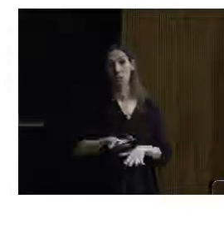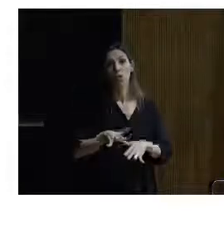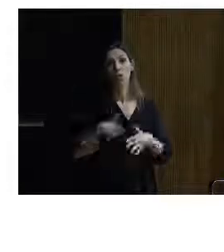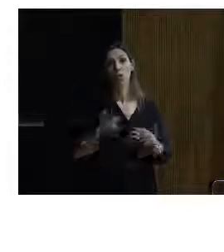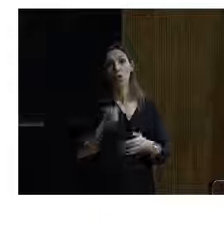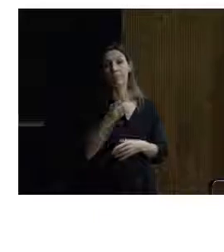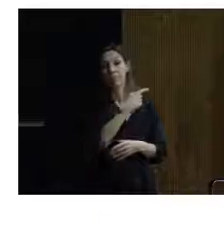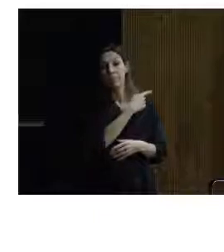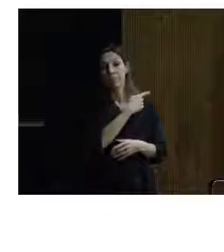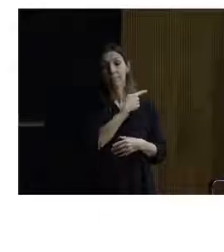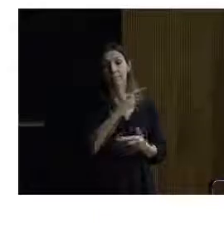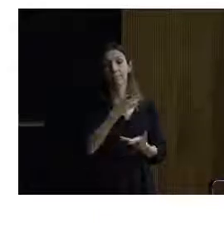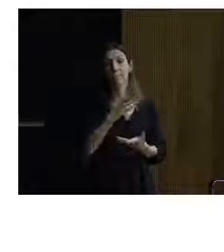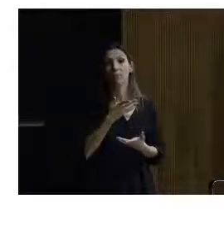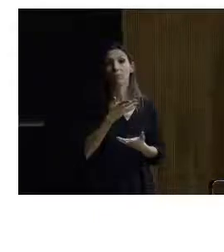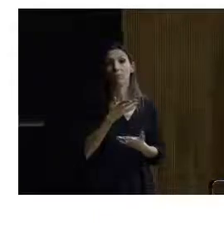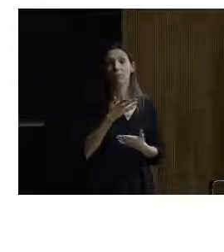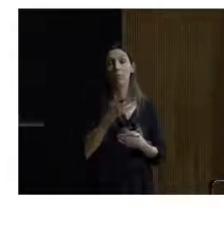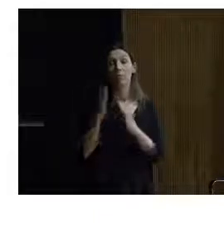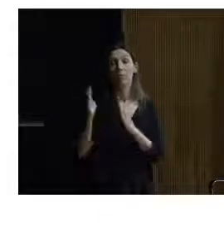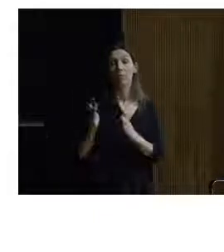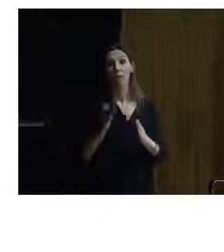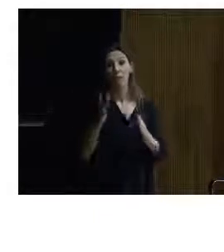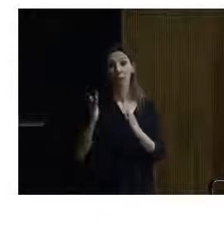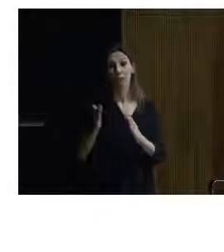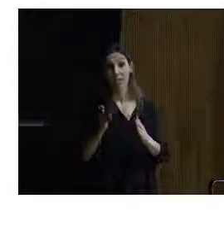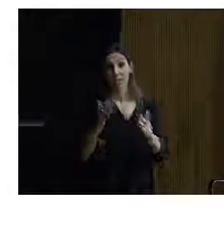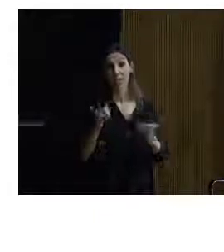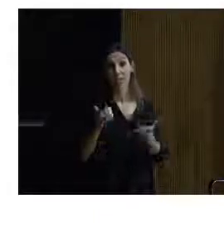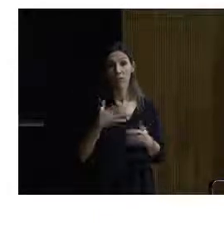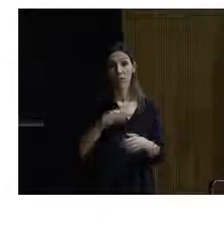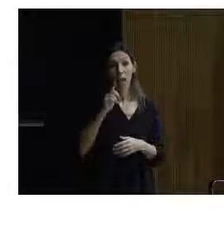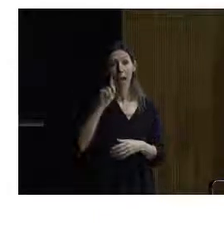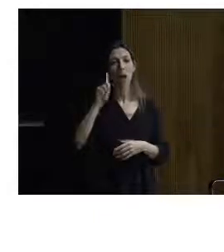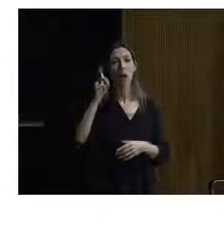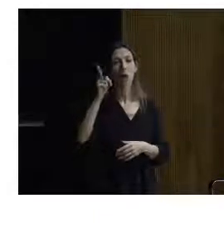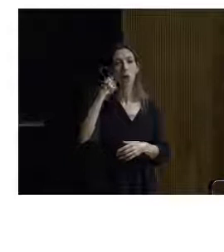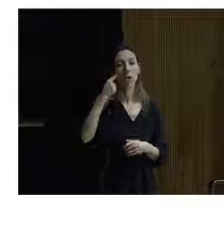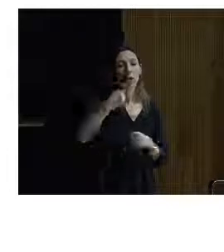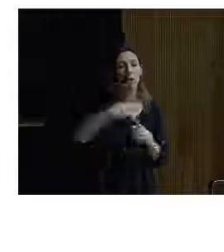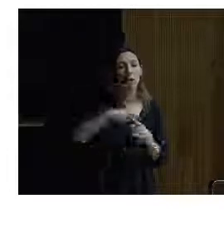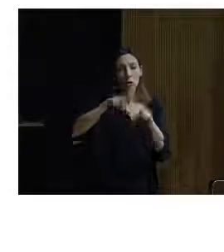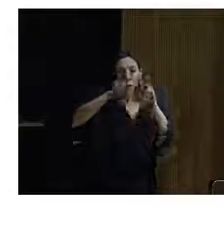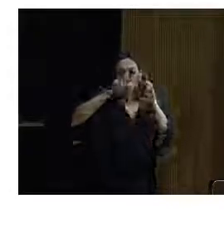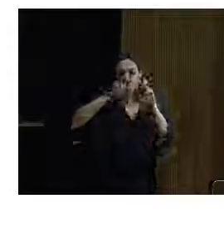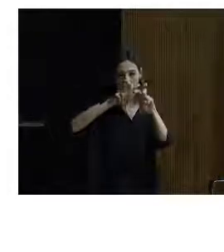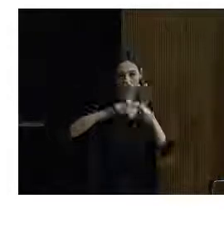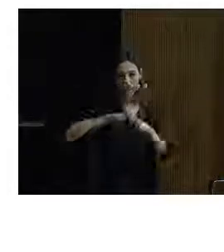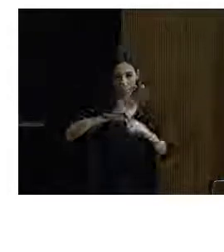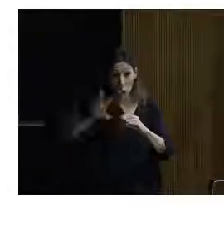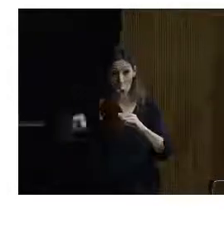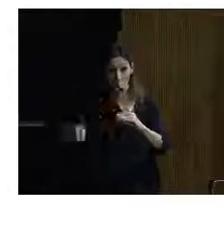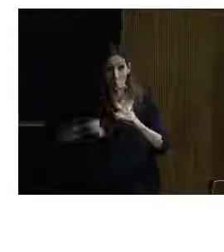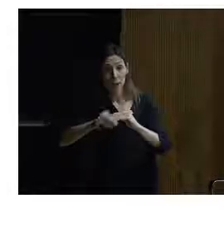estratigráfica con las fases de evolución. Encontrar una serie de cuerpos, hacer unas investigaciones complementarias